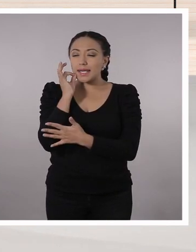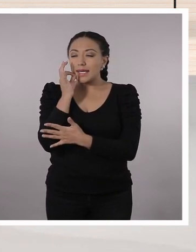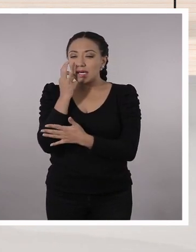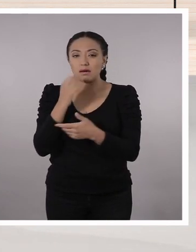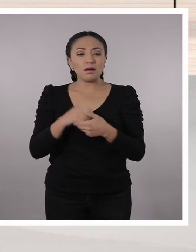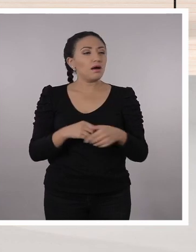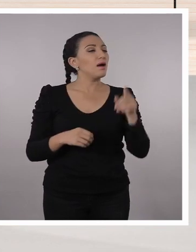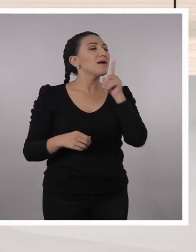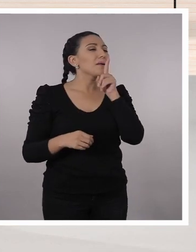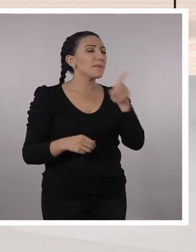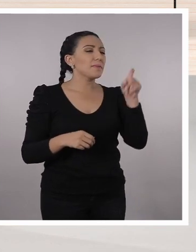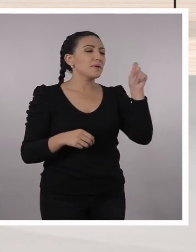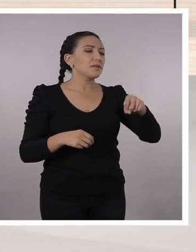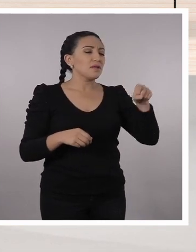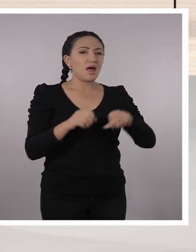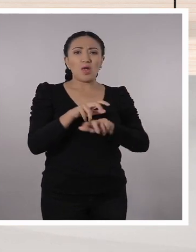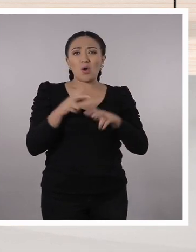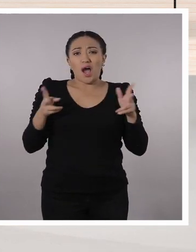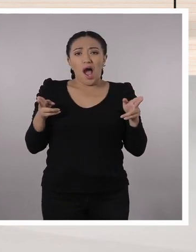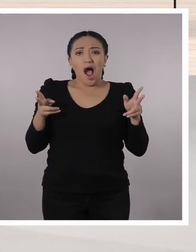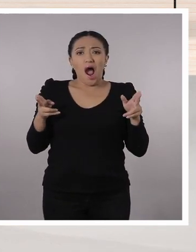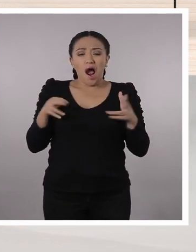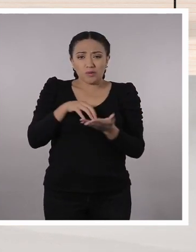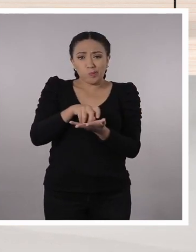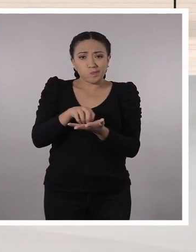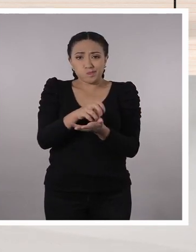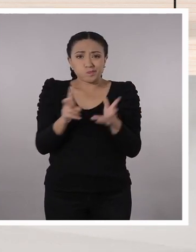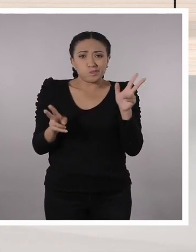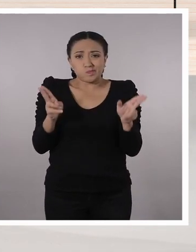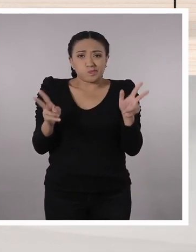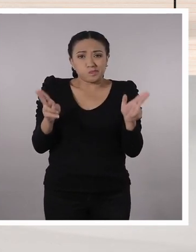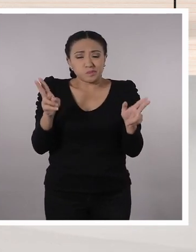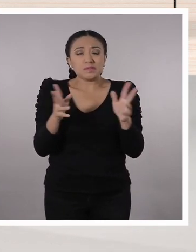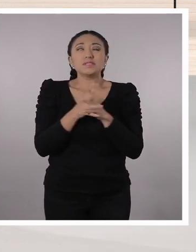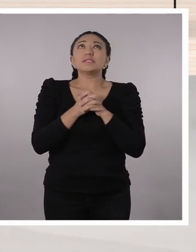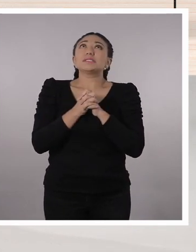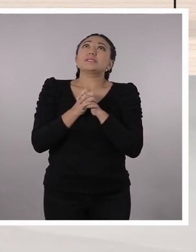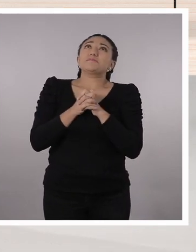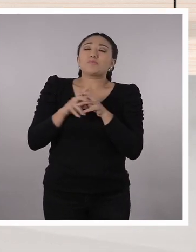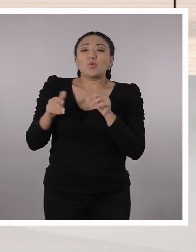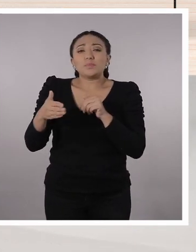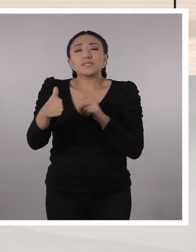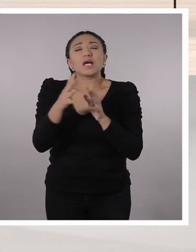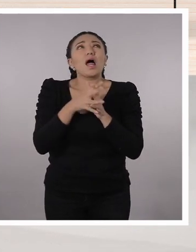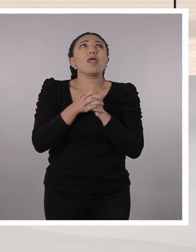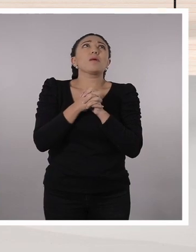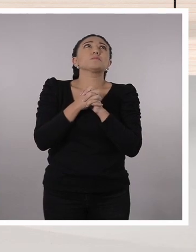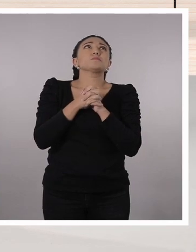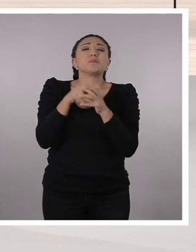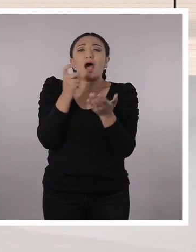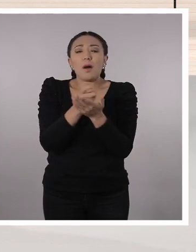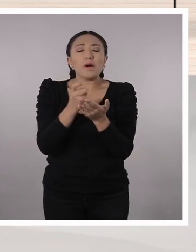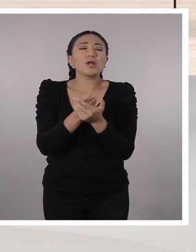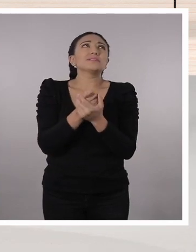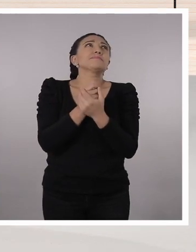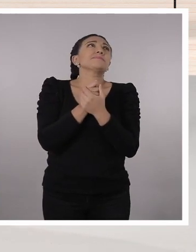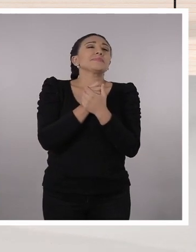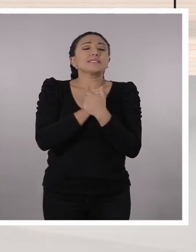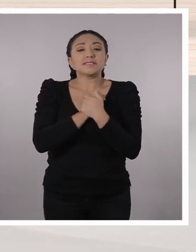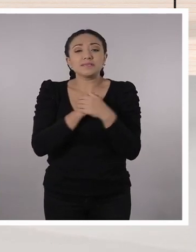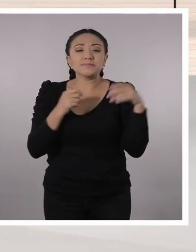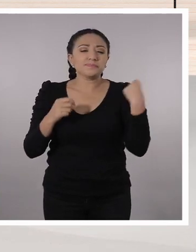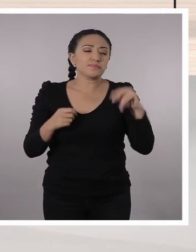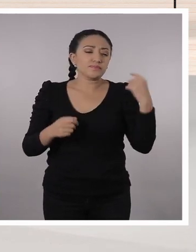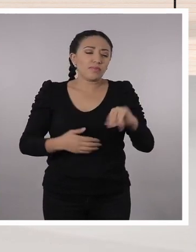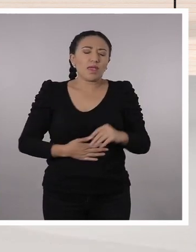Ay, sí, los mariscos. Una cangrejada, un ceviche de camarón, un pargo frito. Ay, mejor no